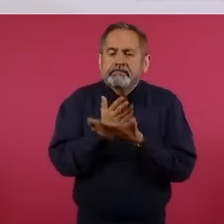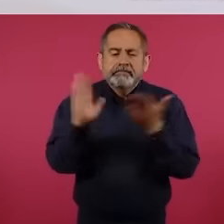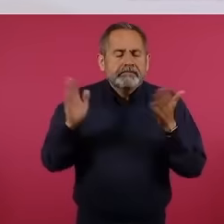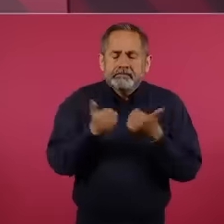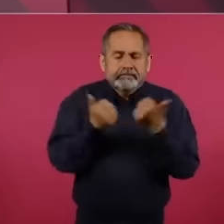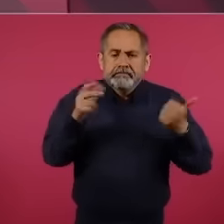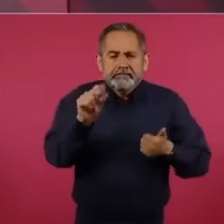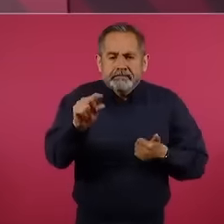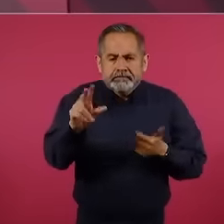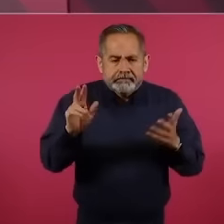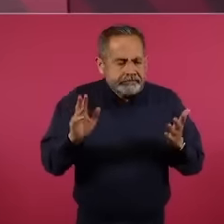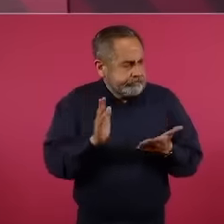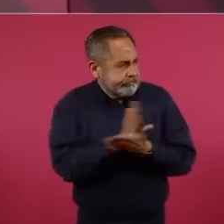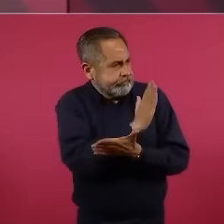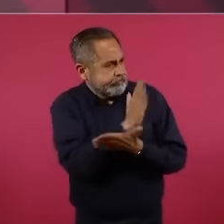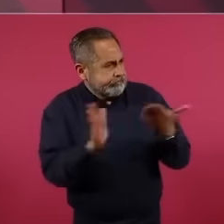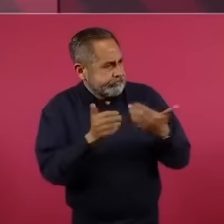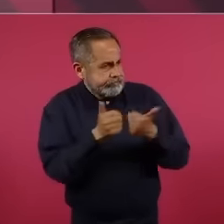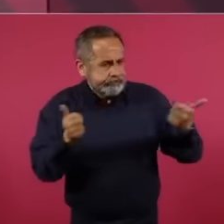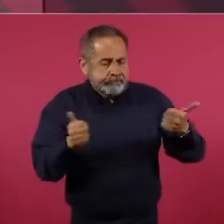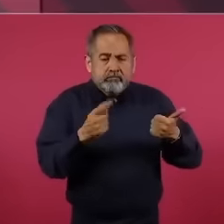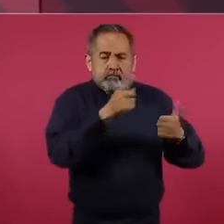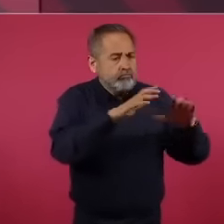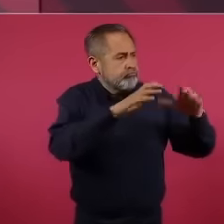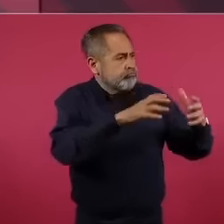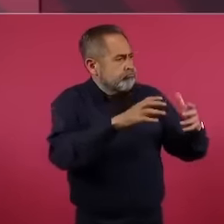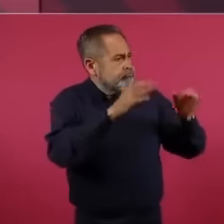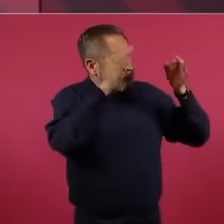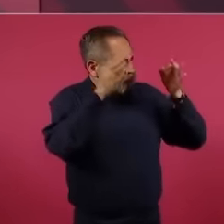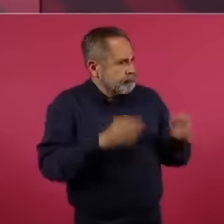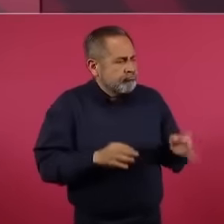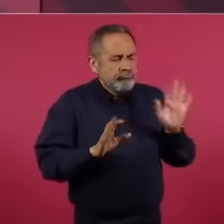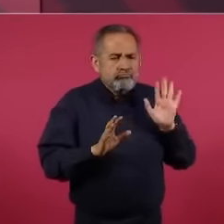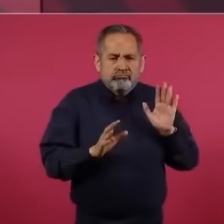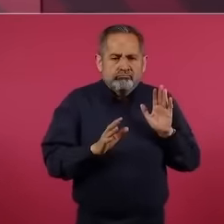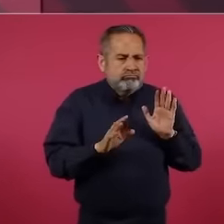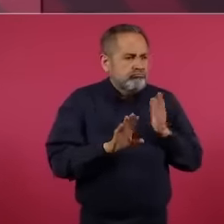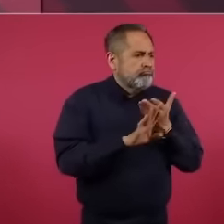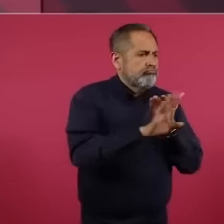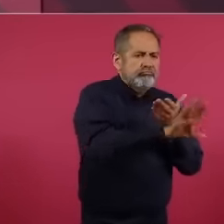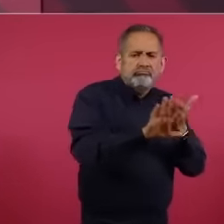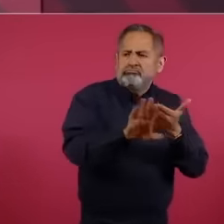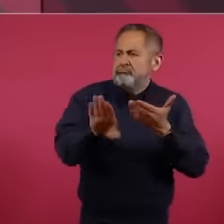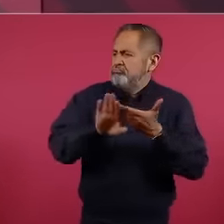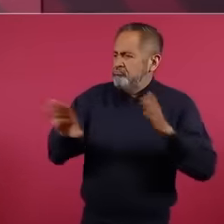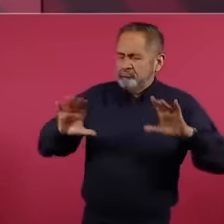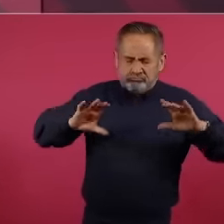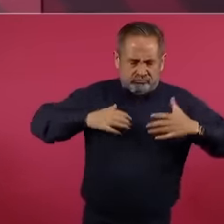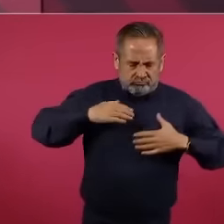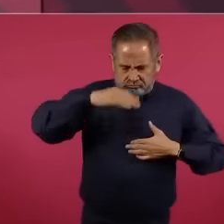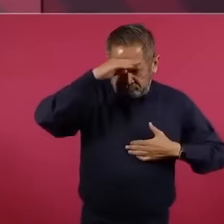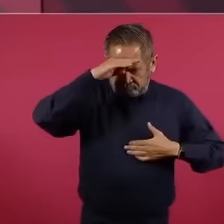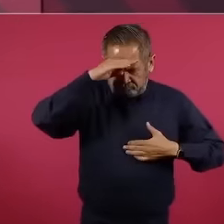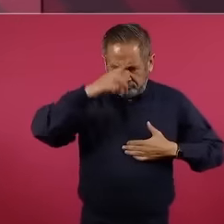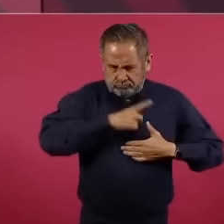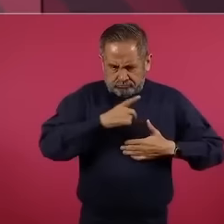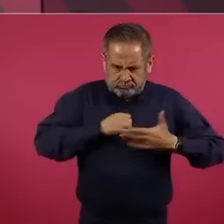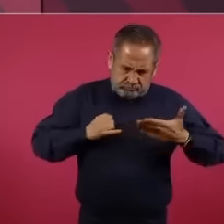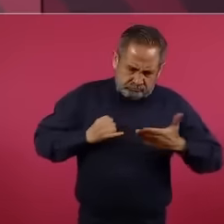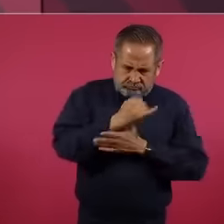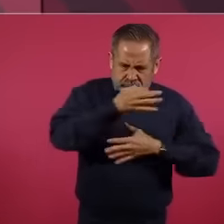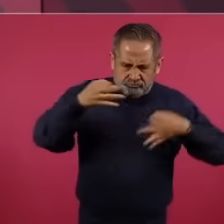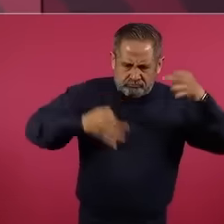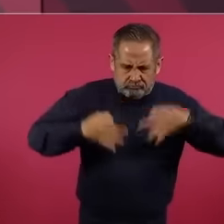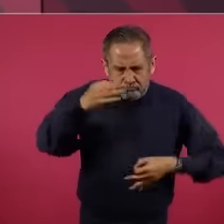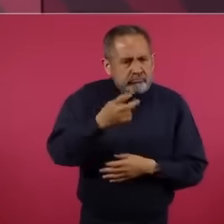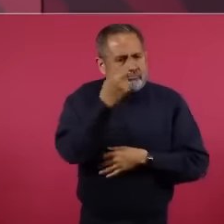un poder realmente independiente, pero